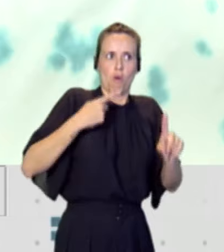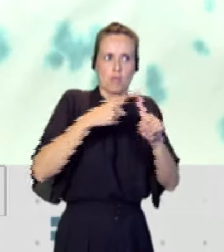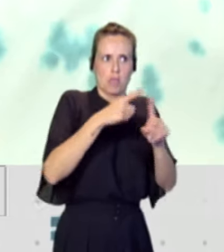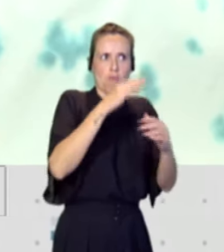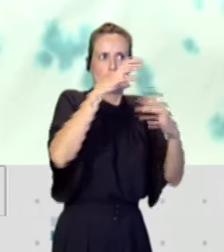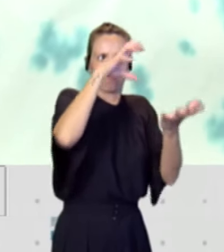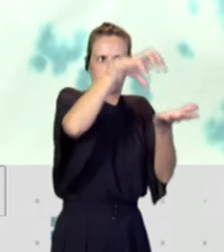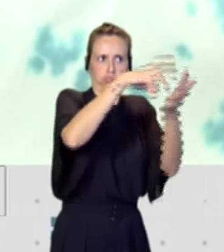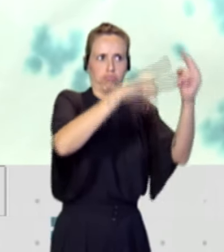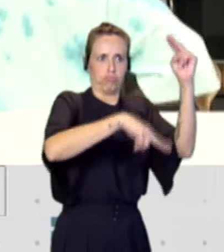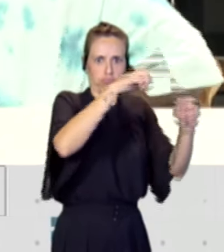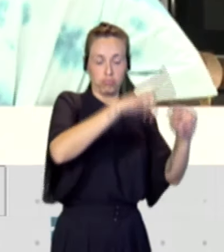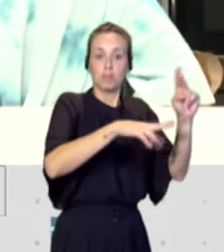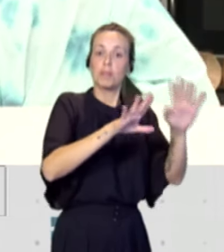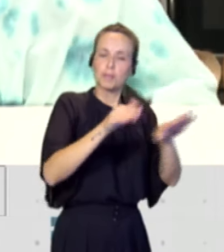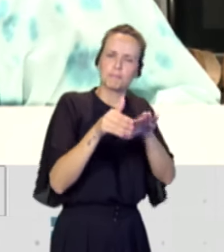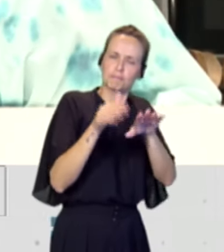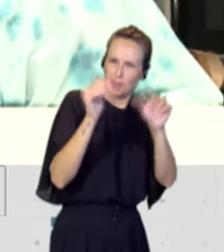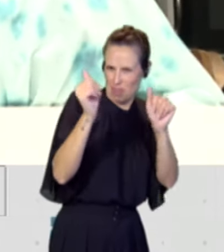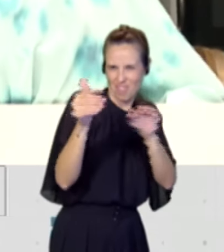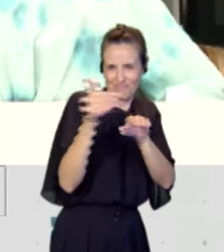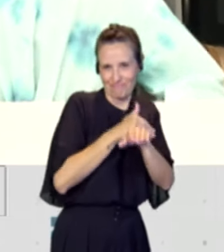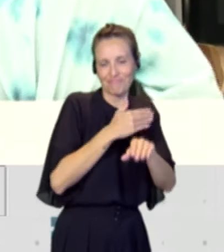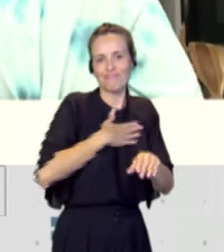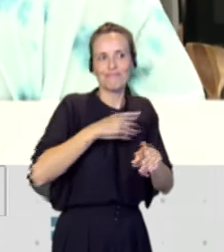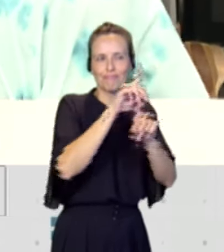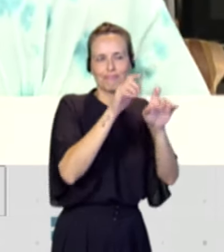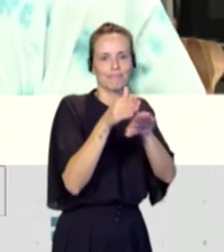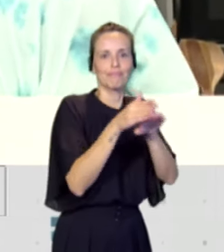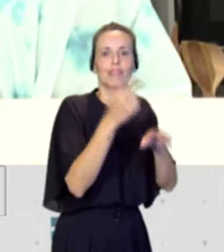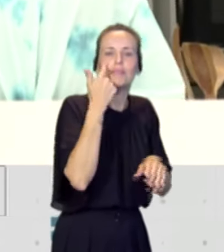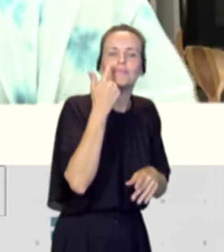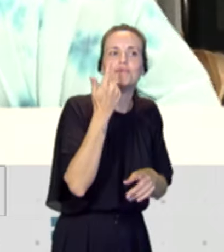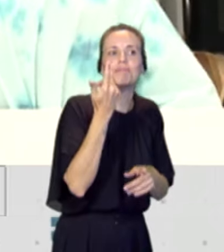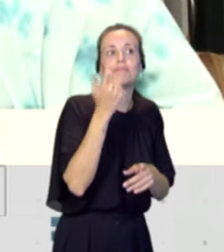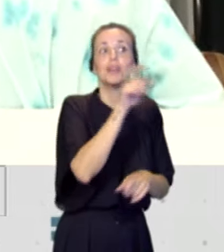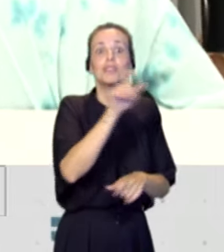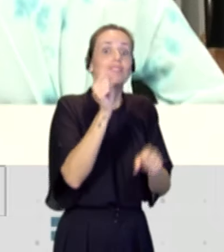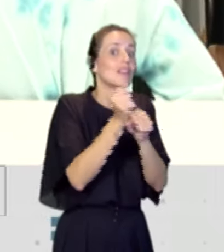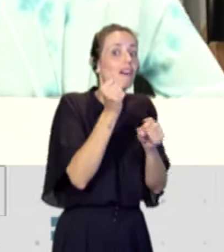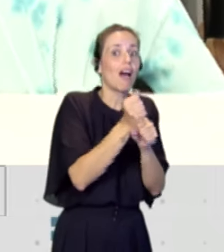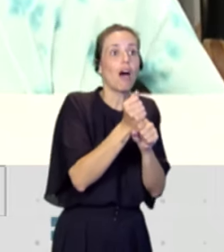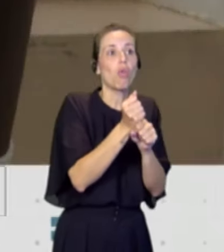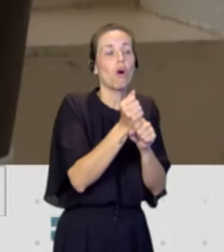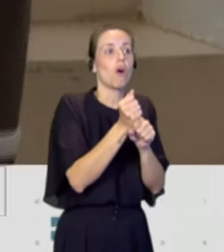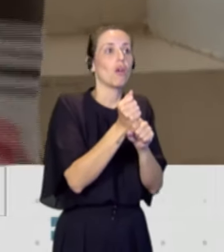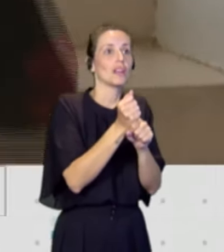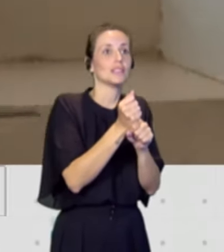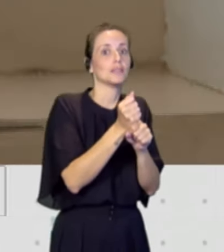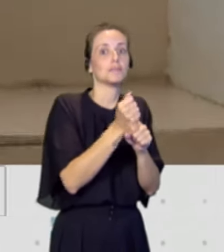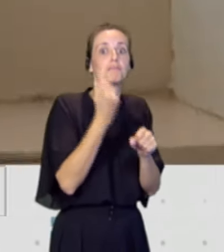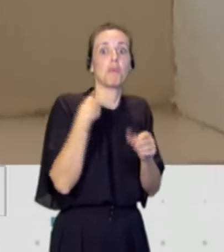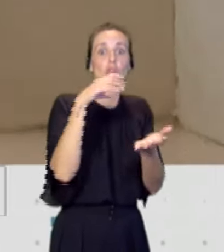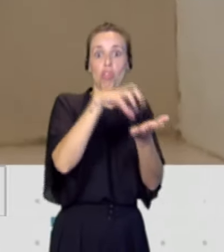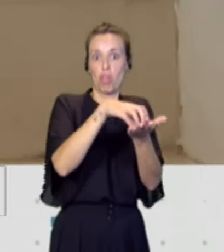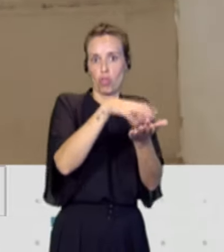preguntarle antes de despedirla, si esos trabajadores que deciden acabar o que se acaban marchando de esos centros de